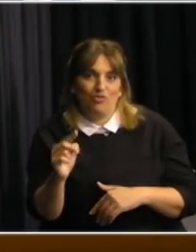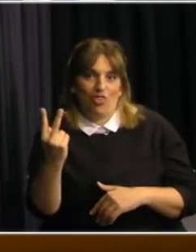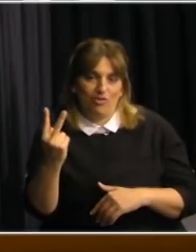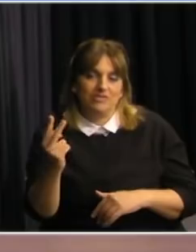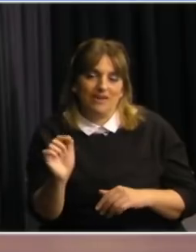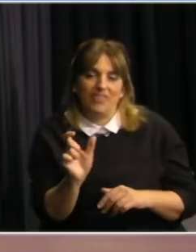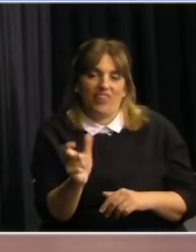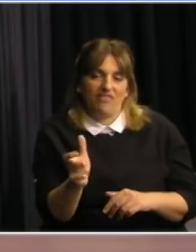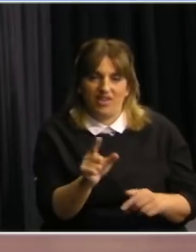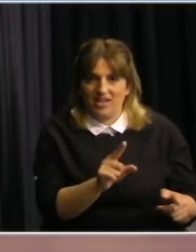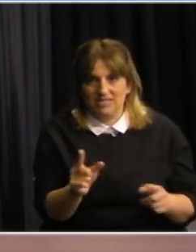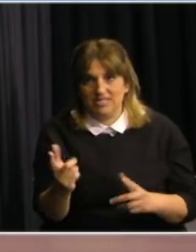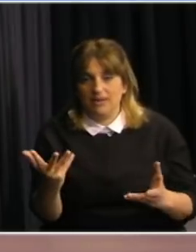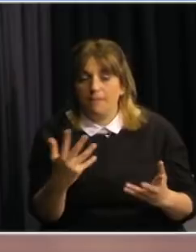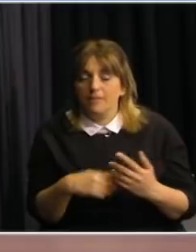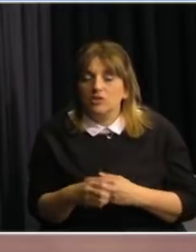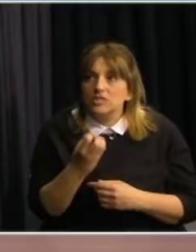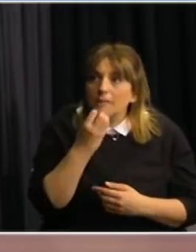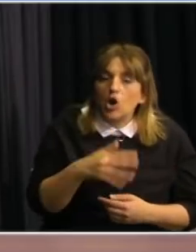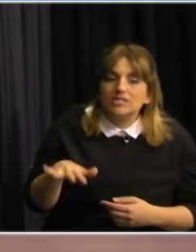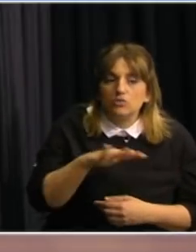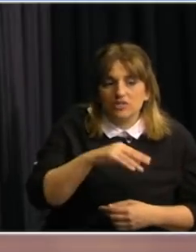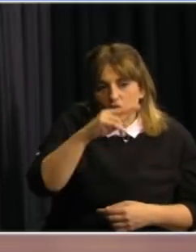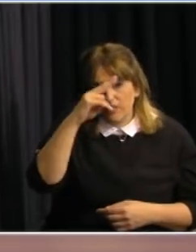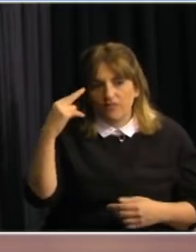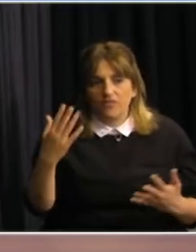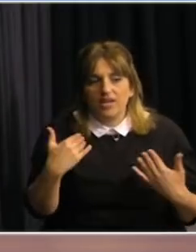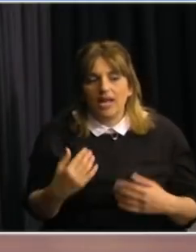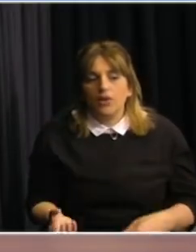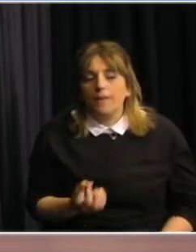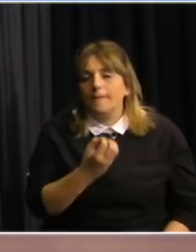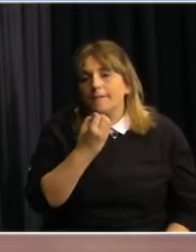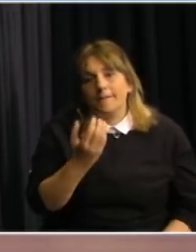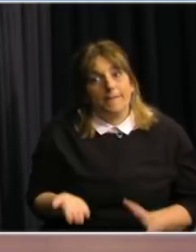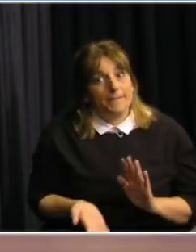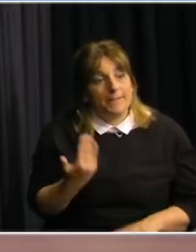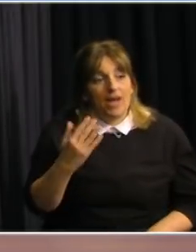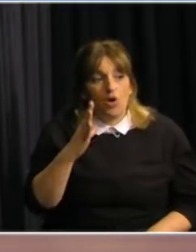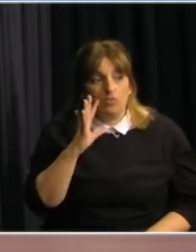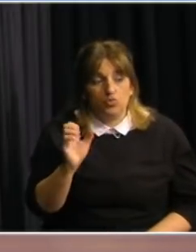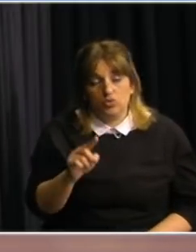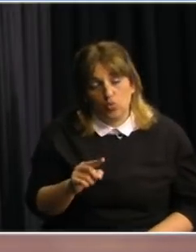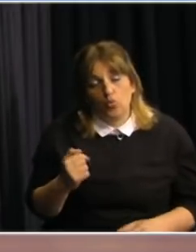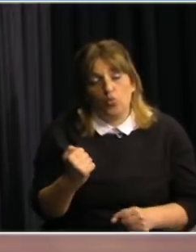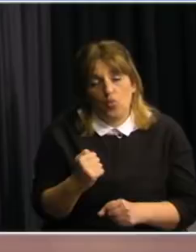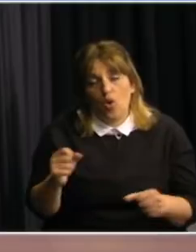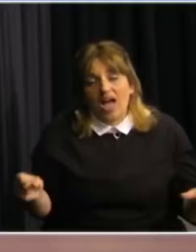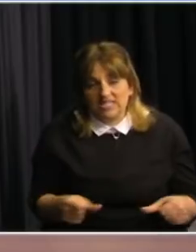si nosotros llegamos en mejores condiciones al verano son más factibles este tipo de actividades